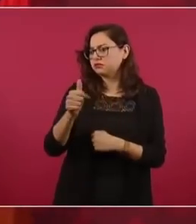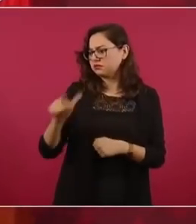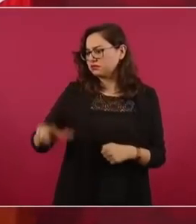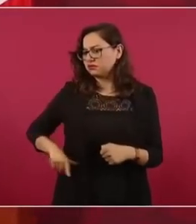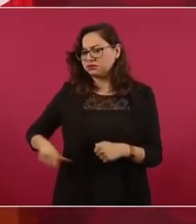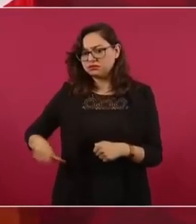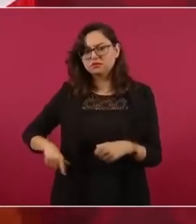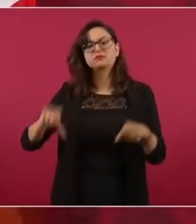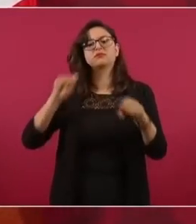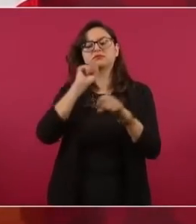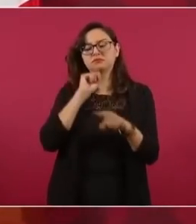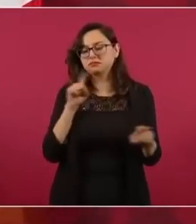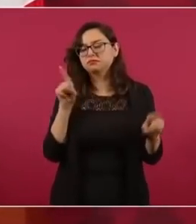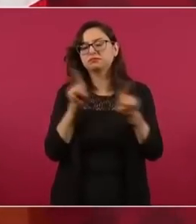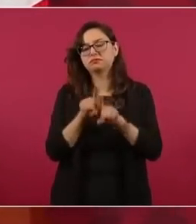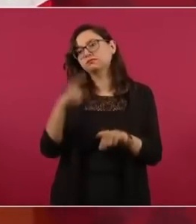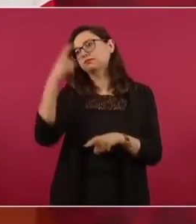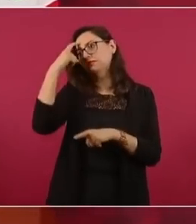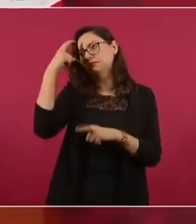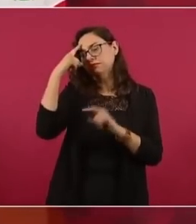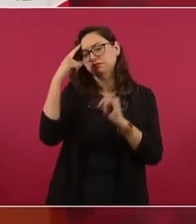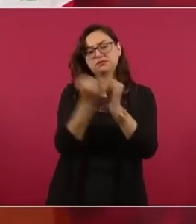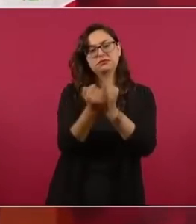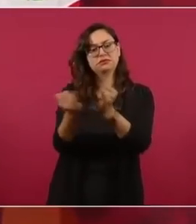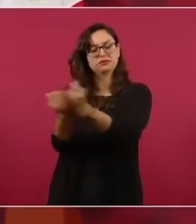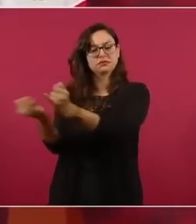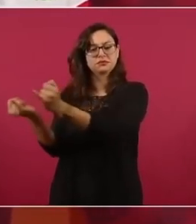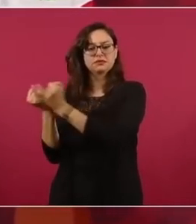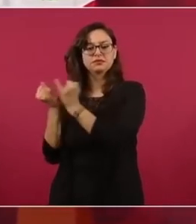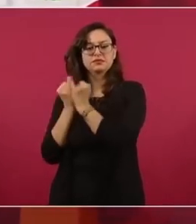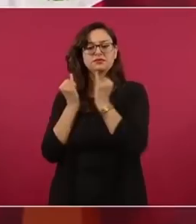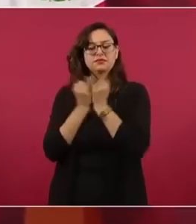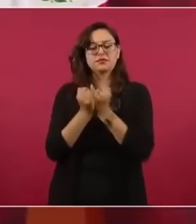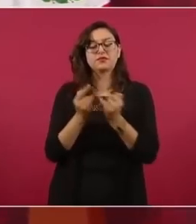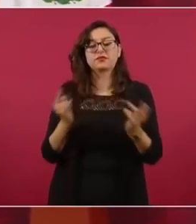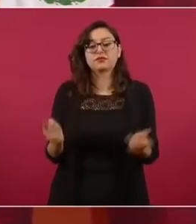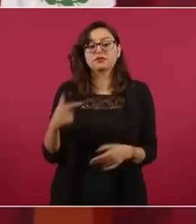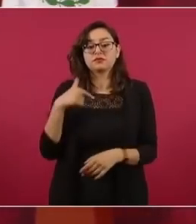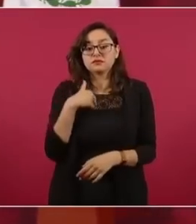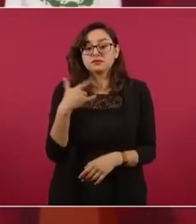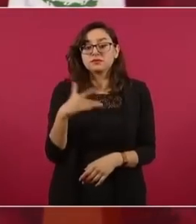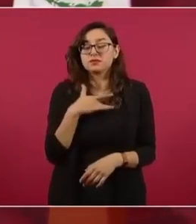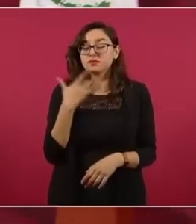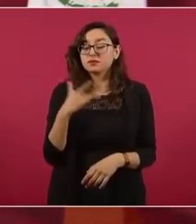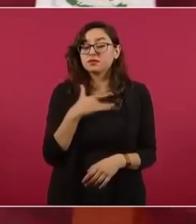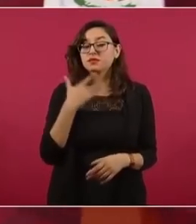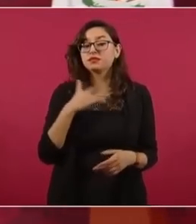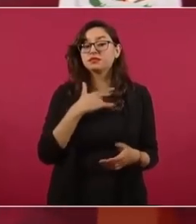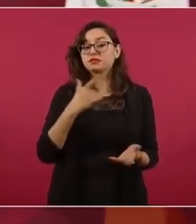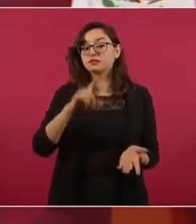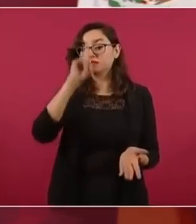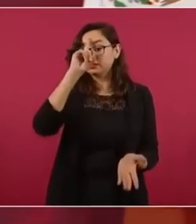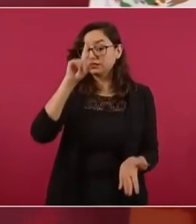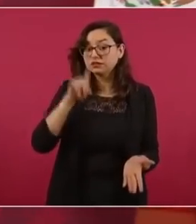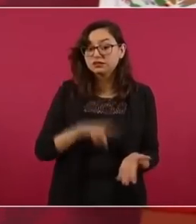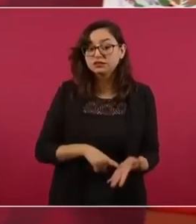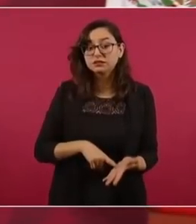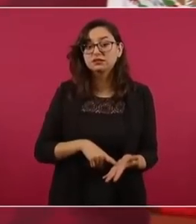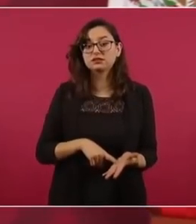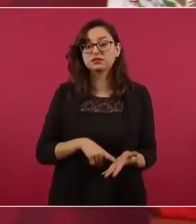Y, repito, creo que el presidente,